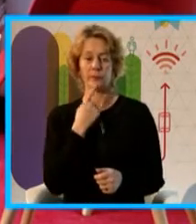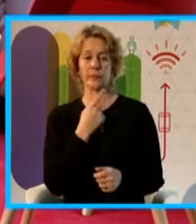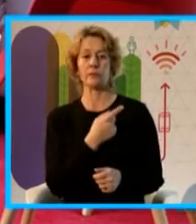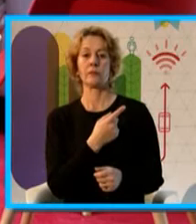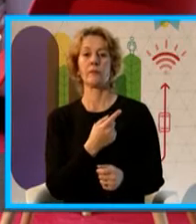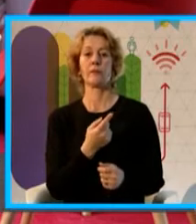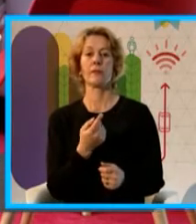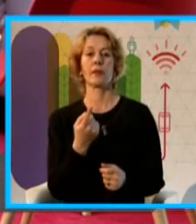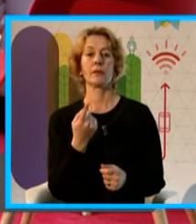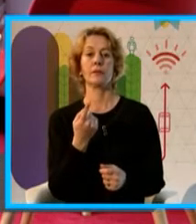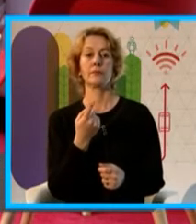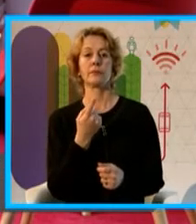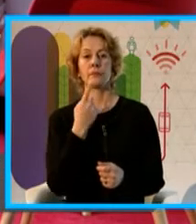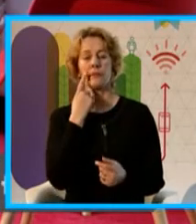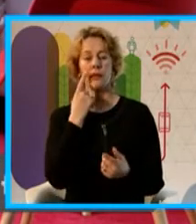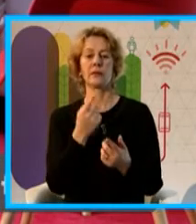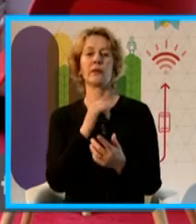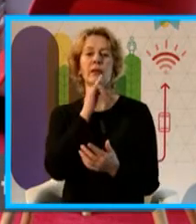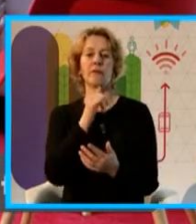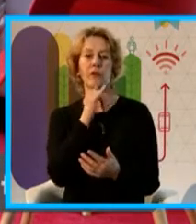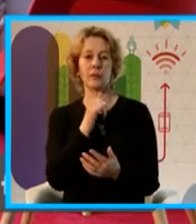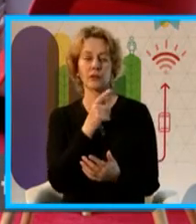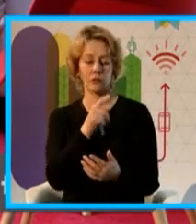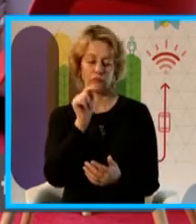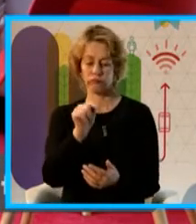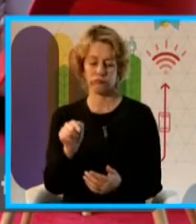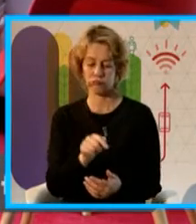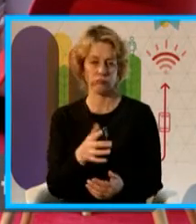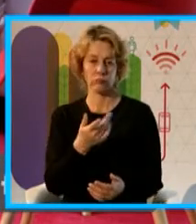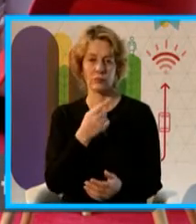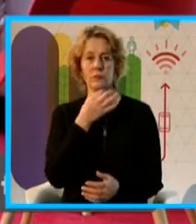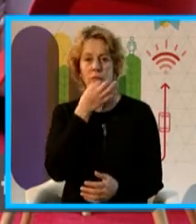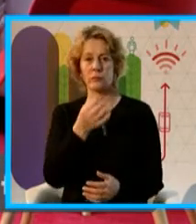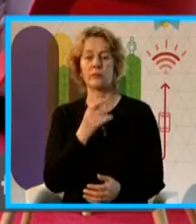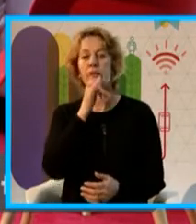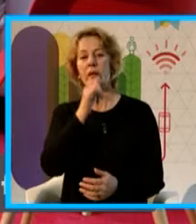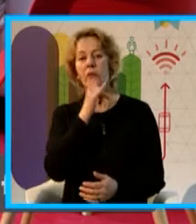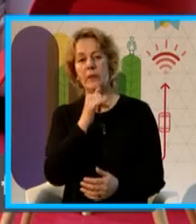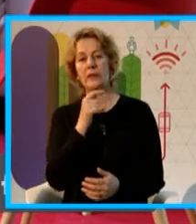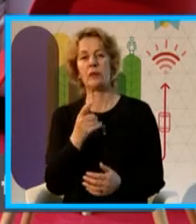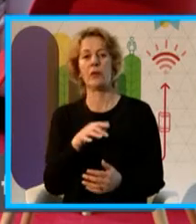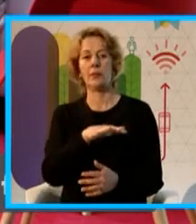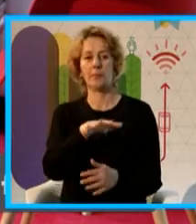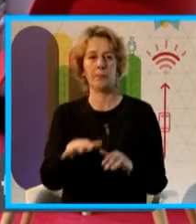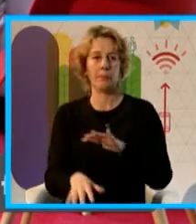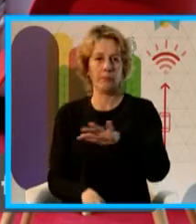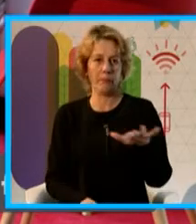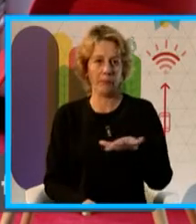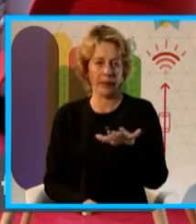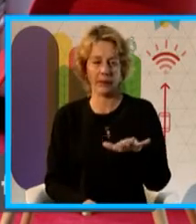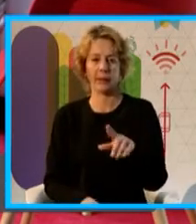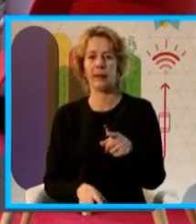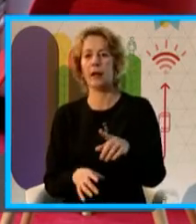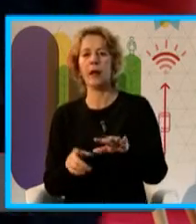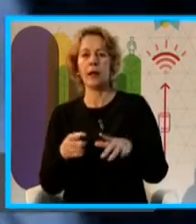información del parque o que el visitante pueda bajar la aplicación en el